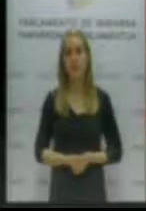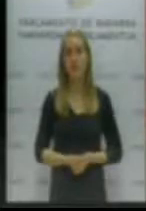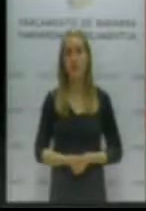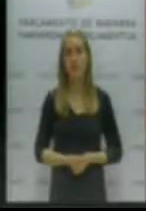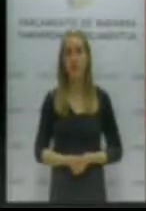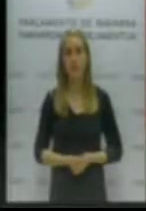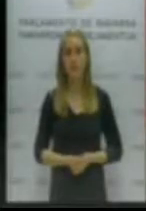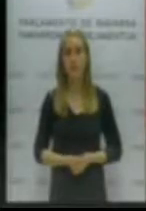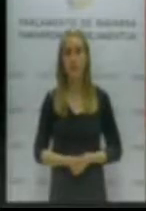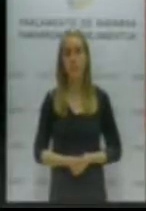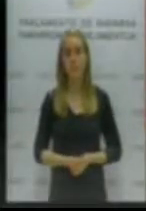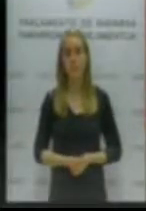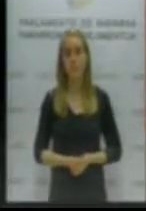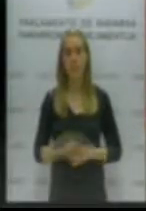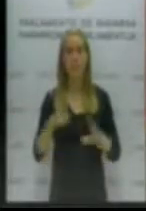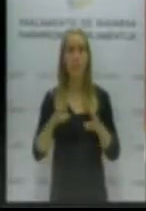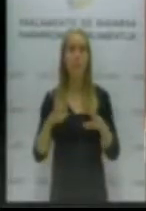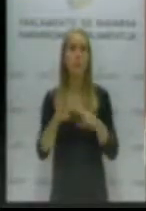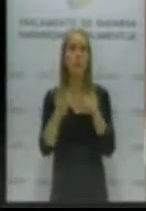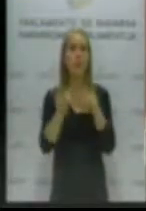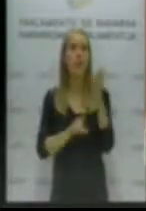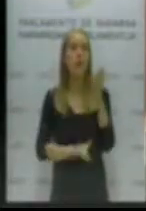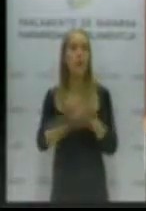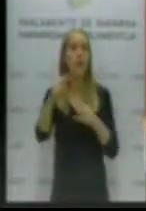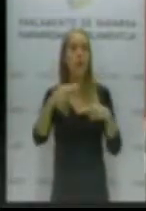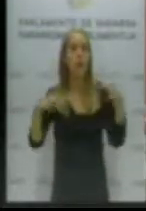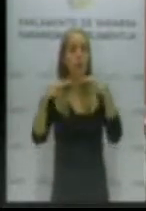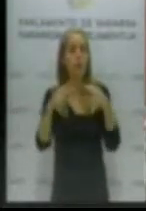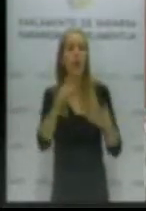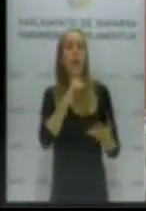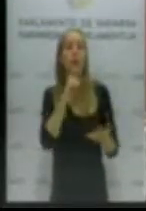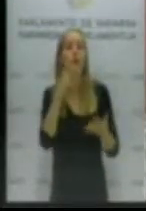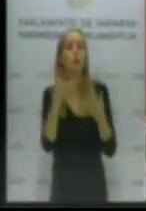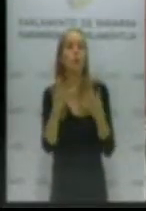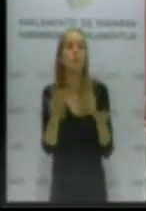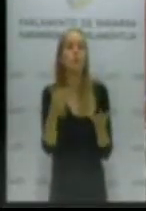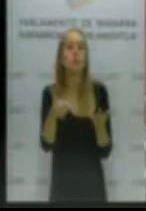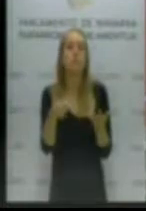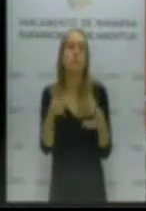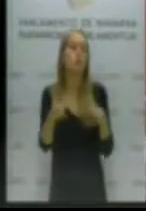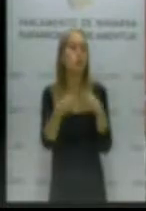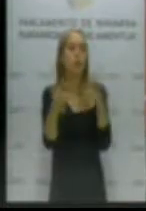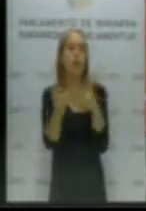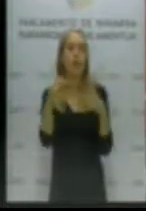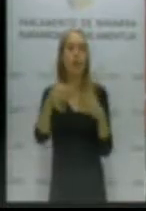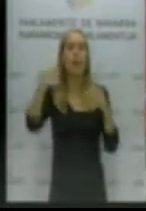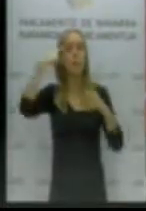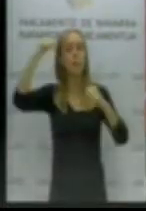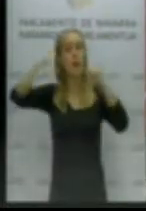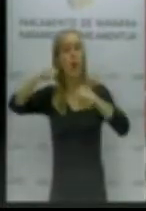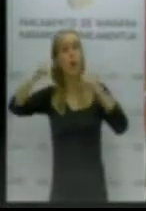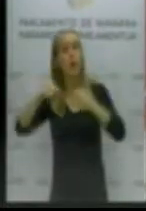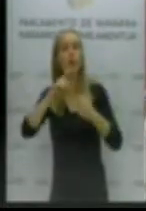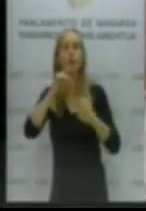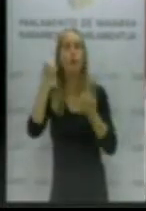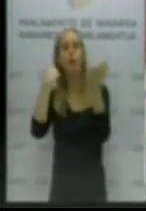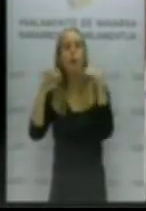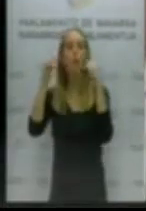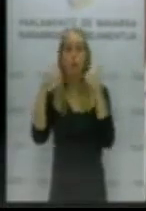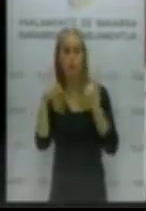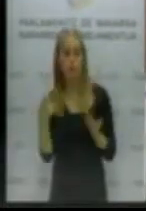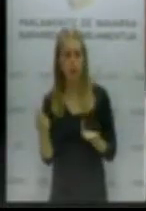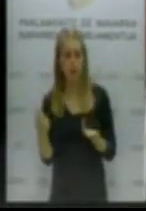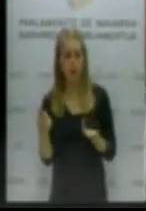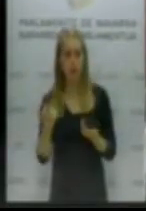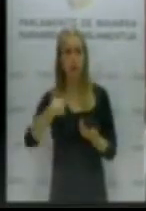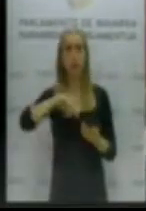El nivel de desarrollo de una sociedad se mide en gran medida por cómo esta sociedad trata a sus mayores. Desde Unión del Pueblo Navarro